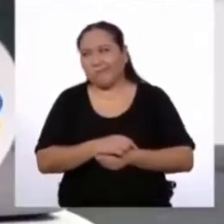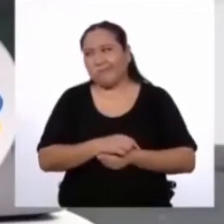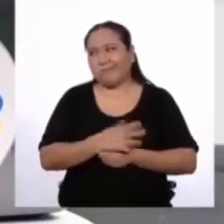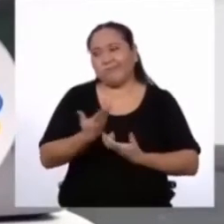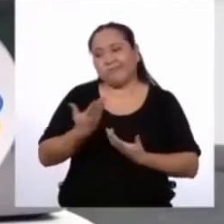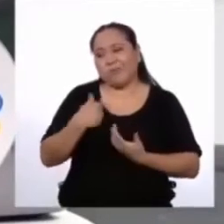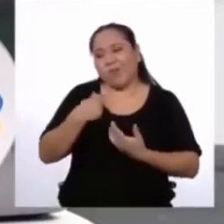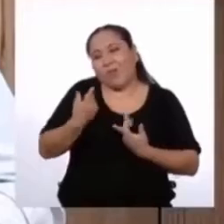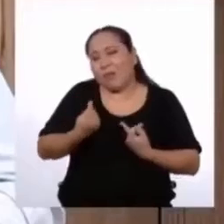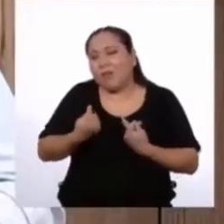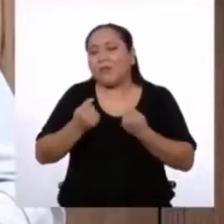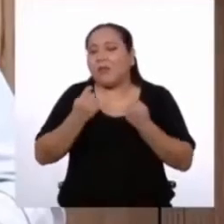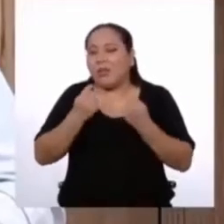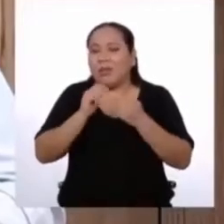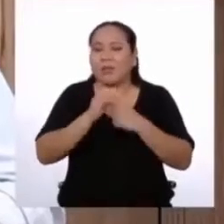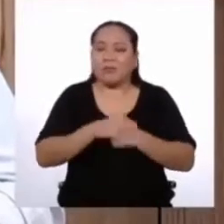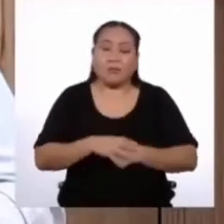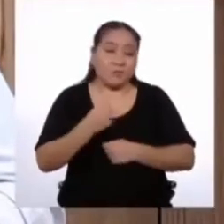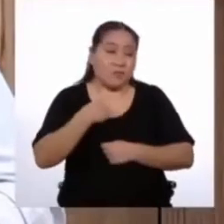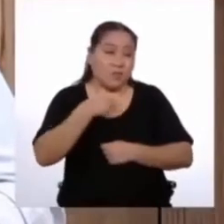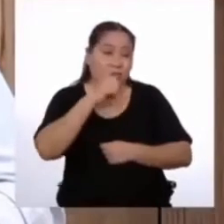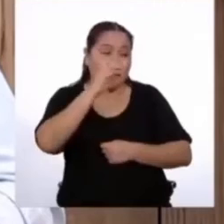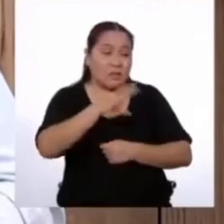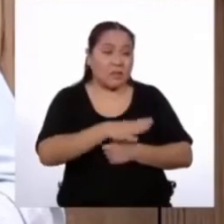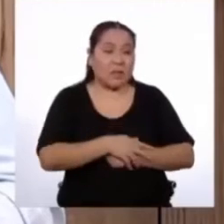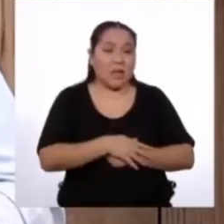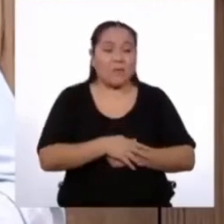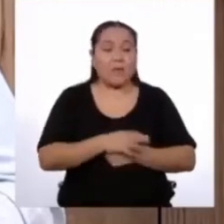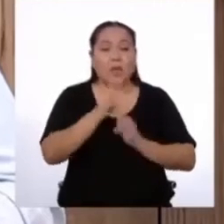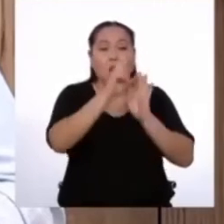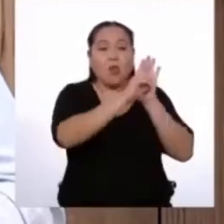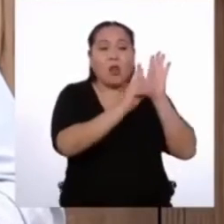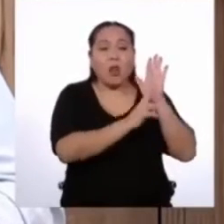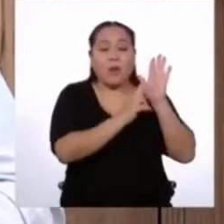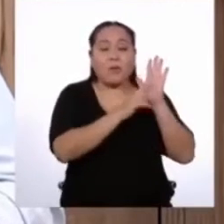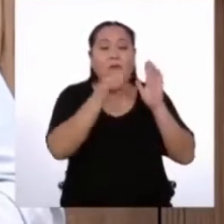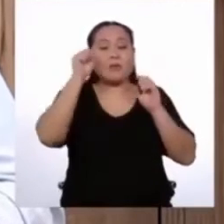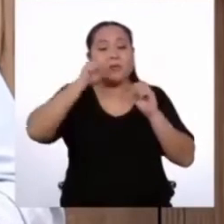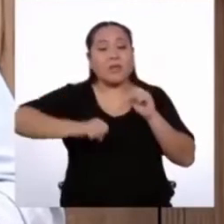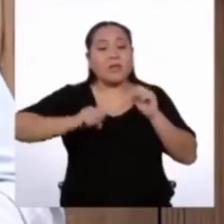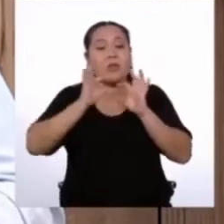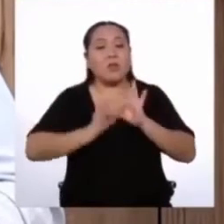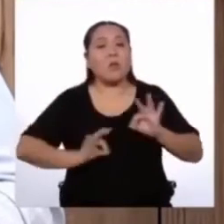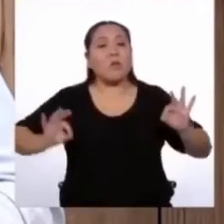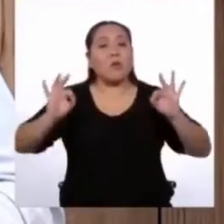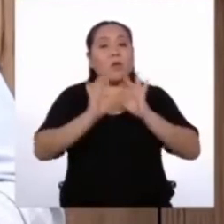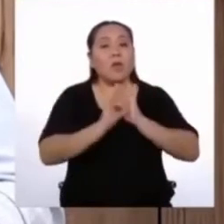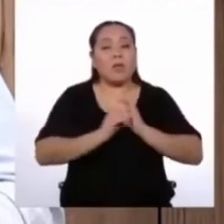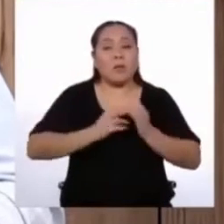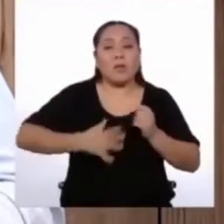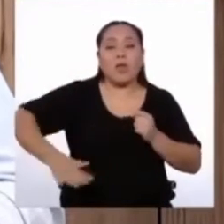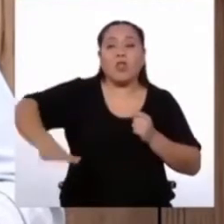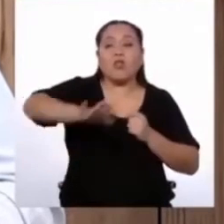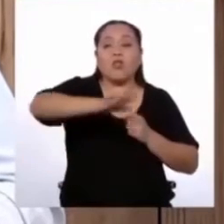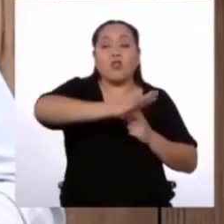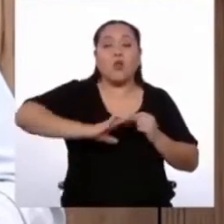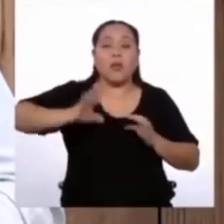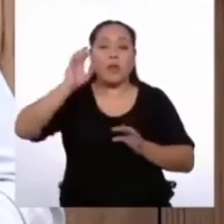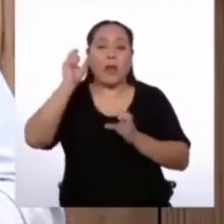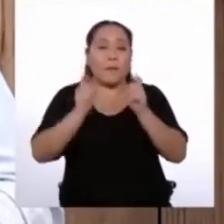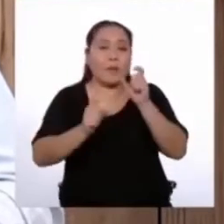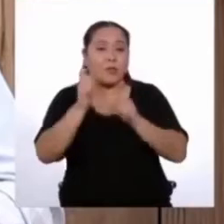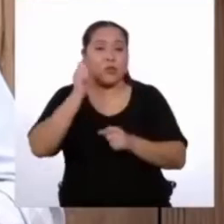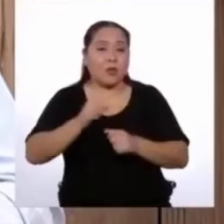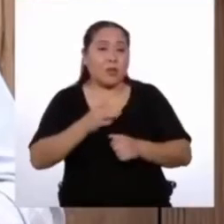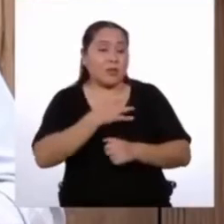había que intentarlo. Como te decía, Jonathan, los reglamentos son fundamentales para asegurarnos de que todas las personas estén bien